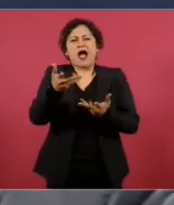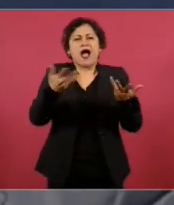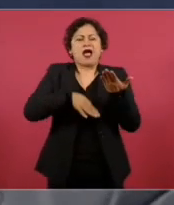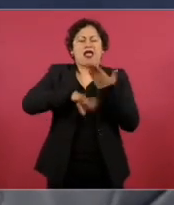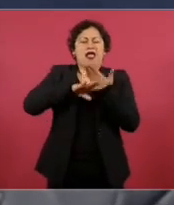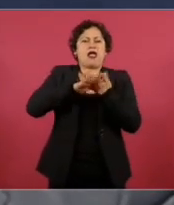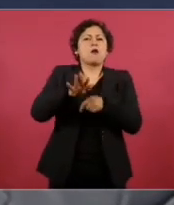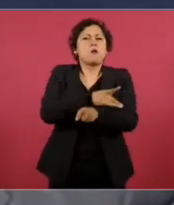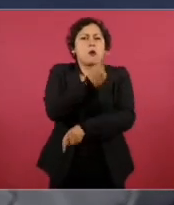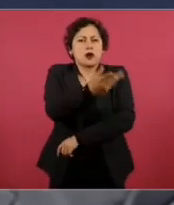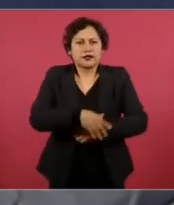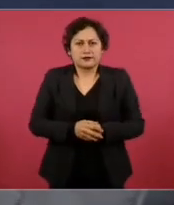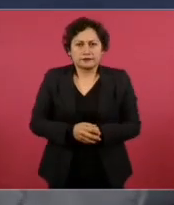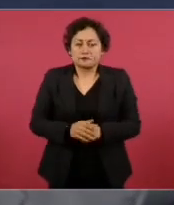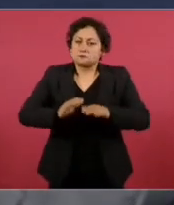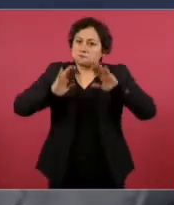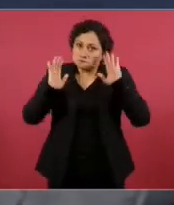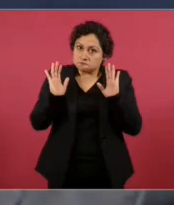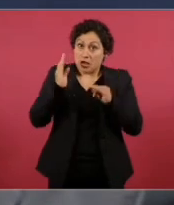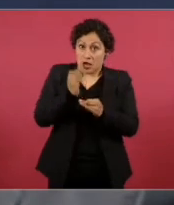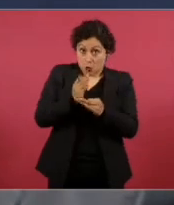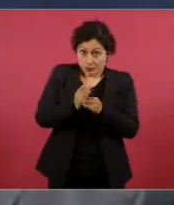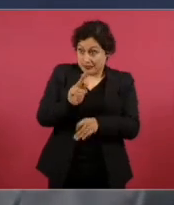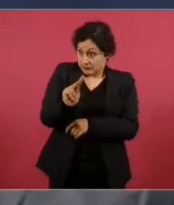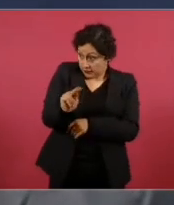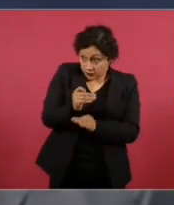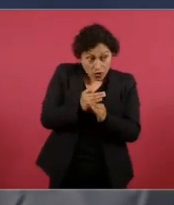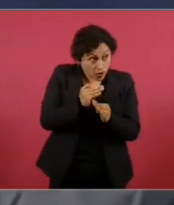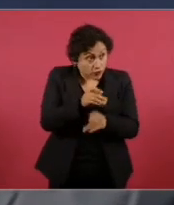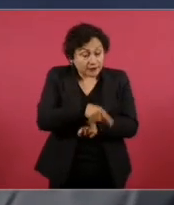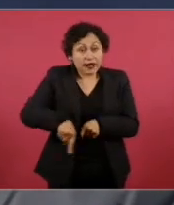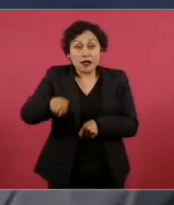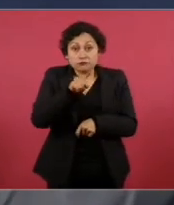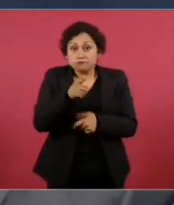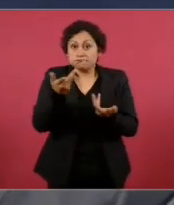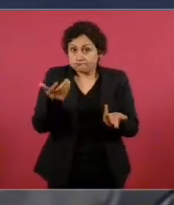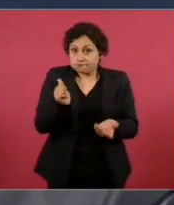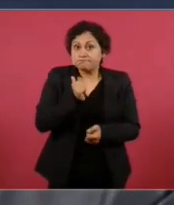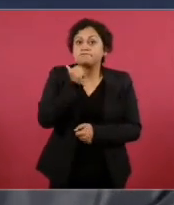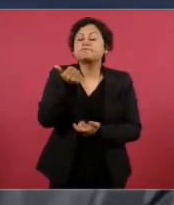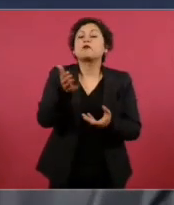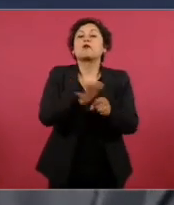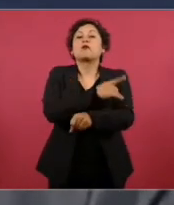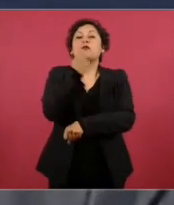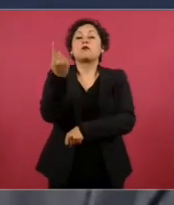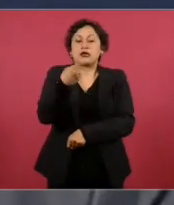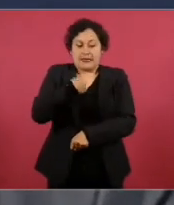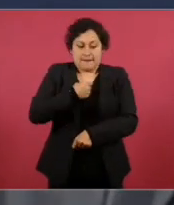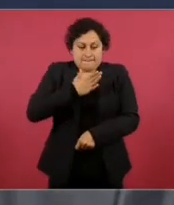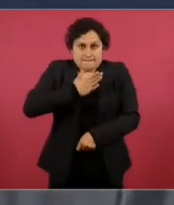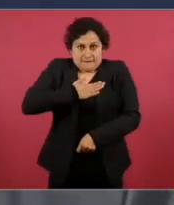O porque, y ojalá y la televisión en este caso, porque es un asunto no solo que me ataña a mí,